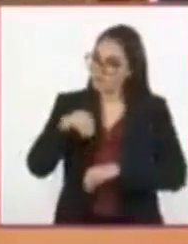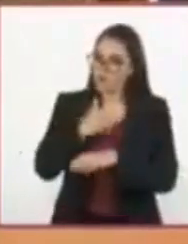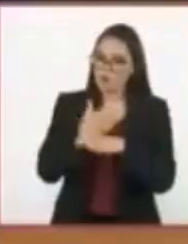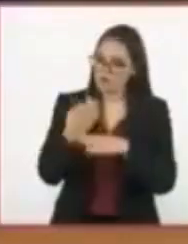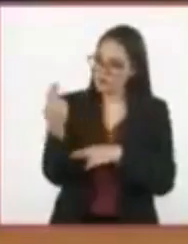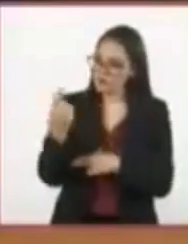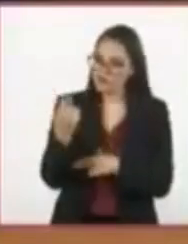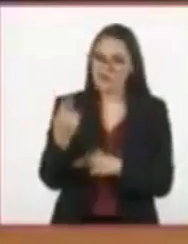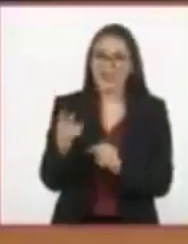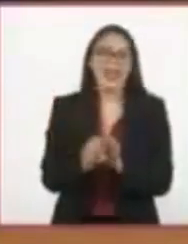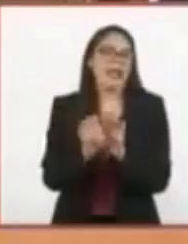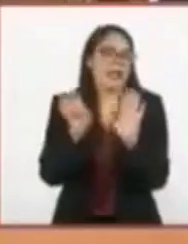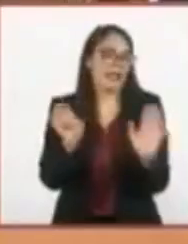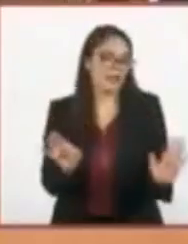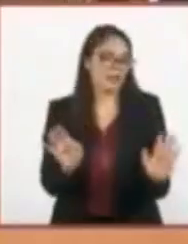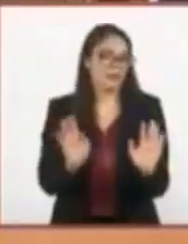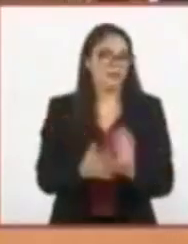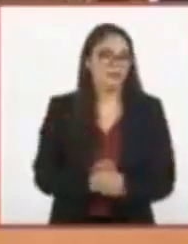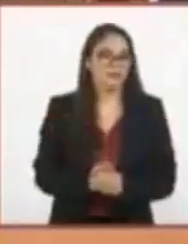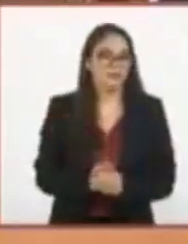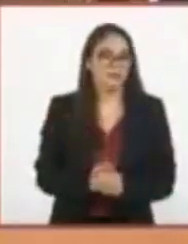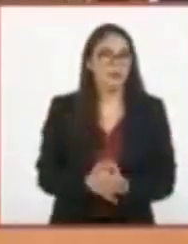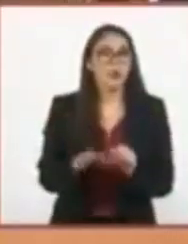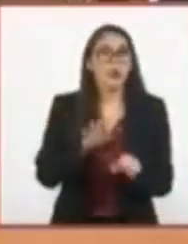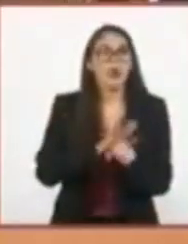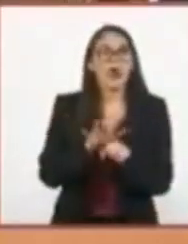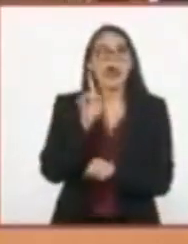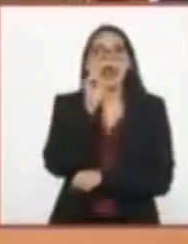el tipo de lenguaje.